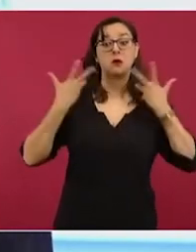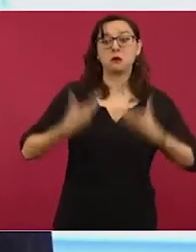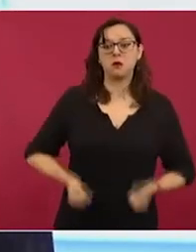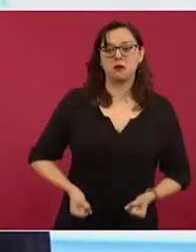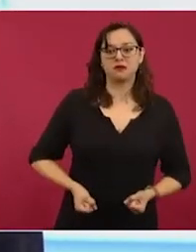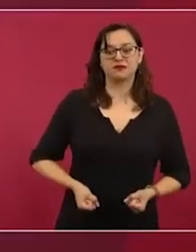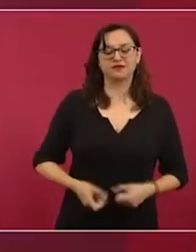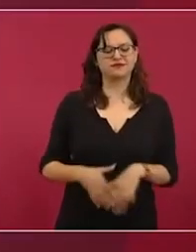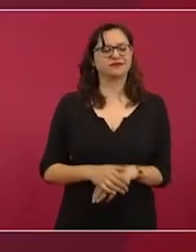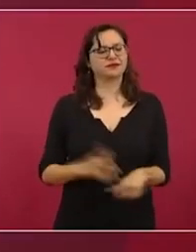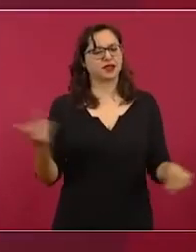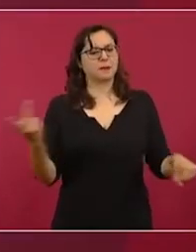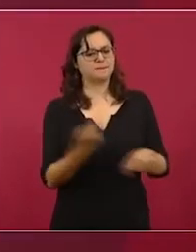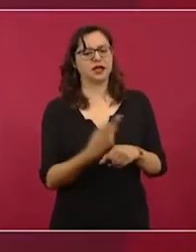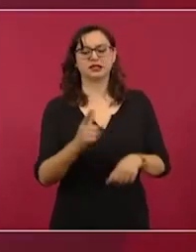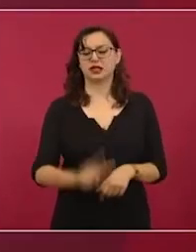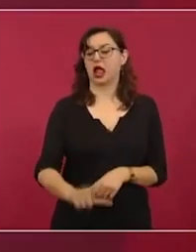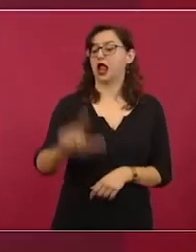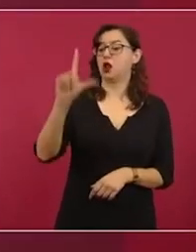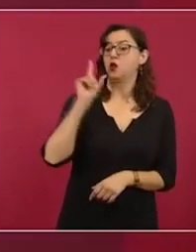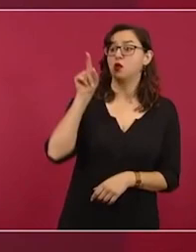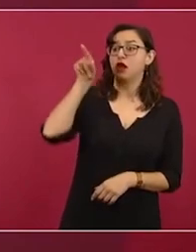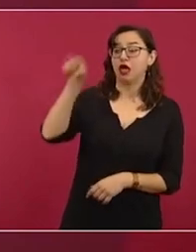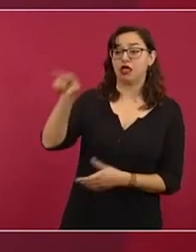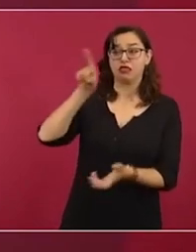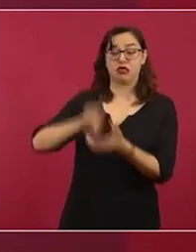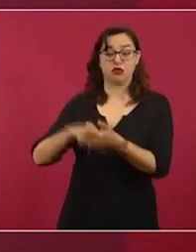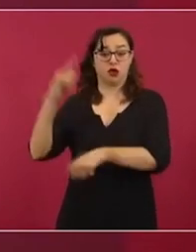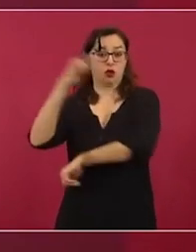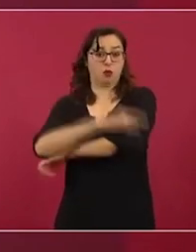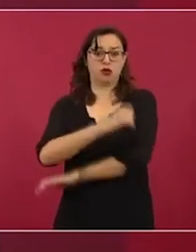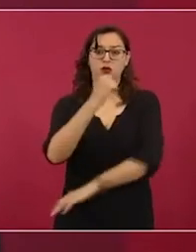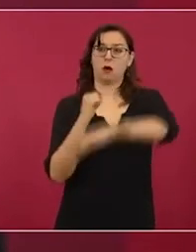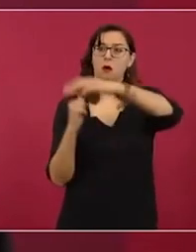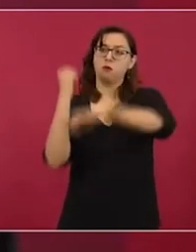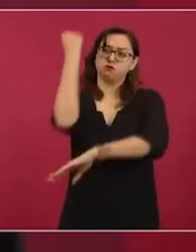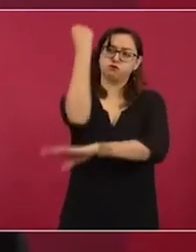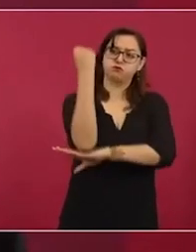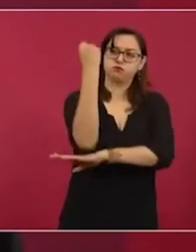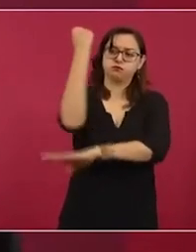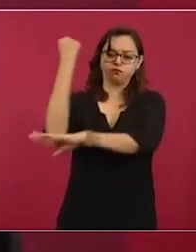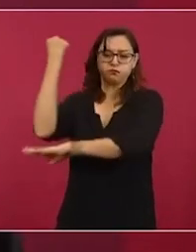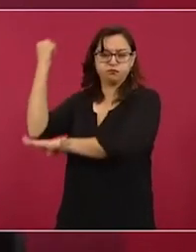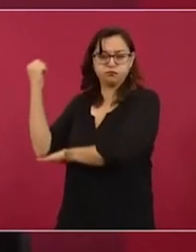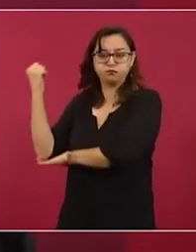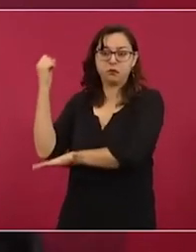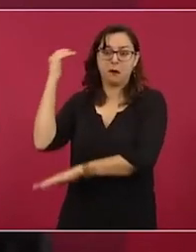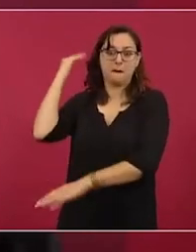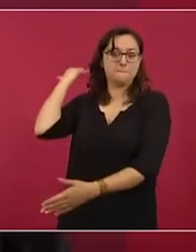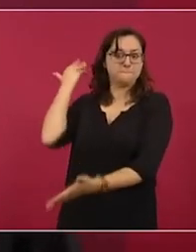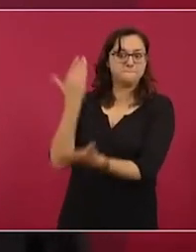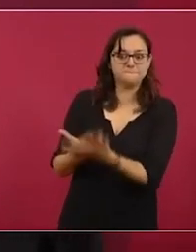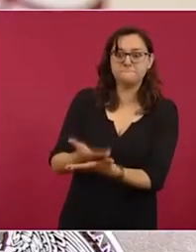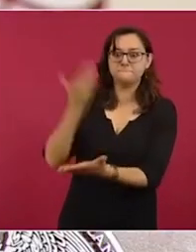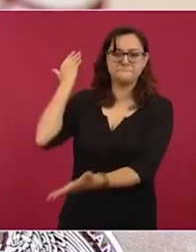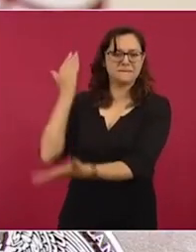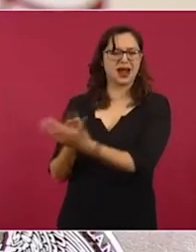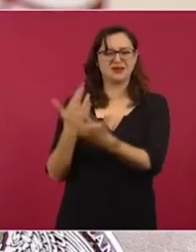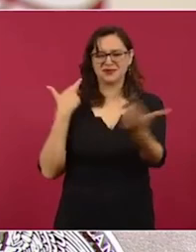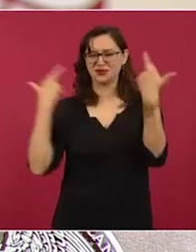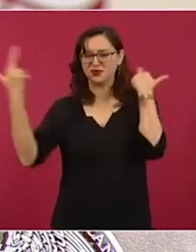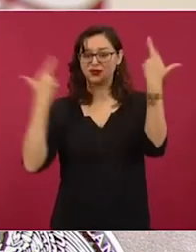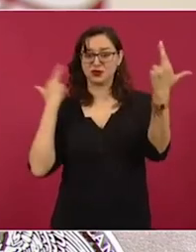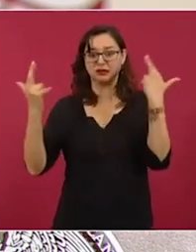provocado por la caída de unas torres de publicidad causaron pánico y confusión entre los pasajeros de la